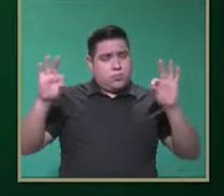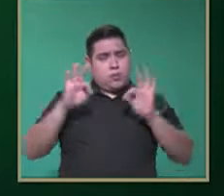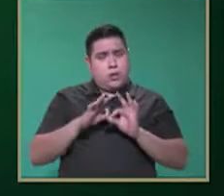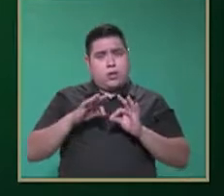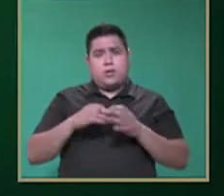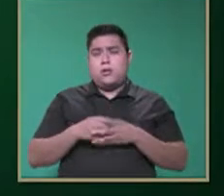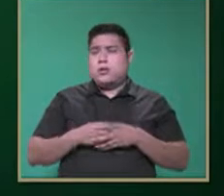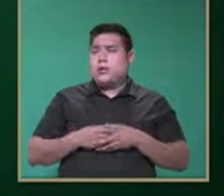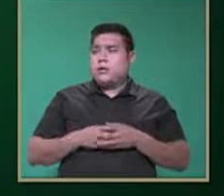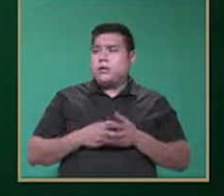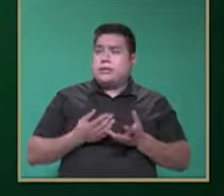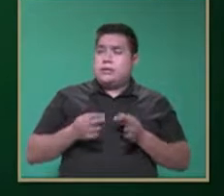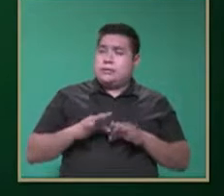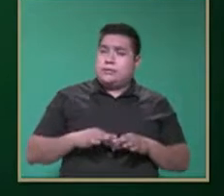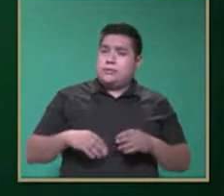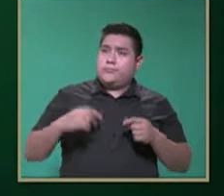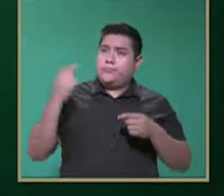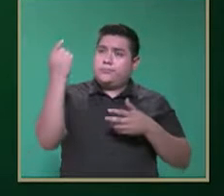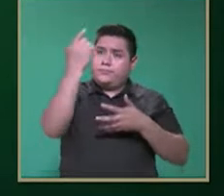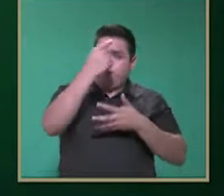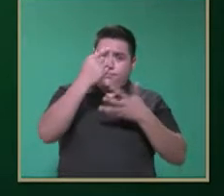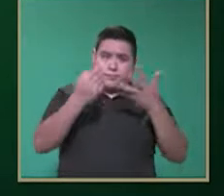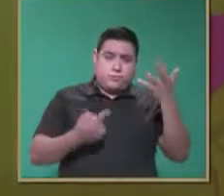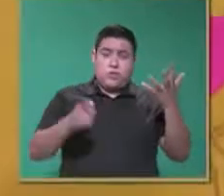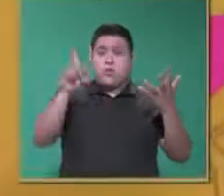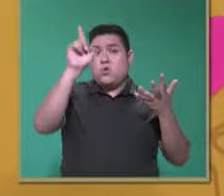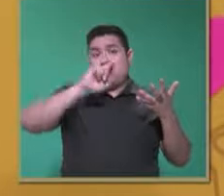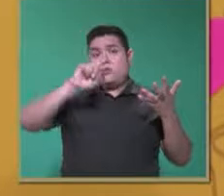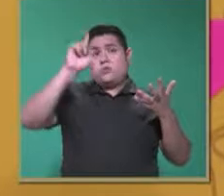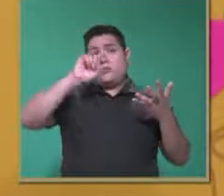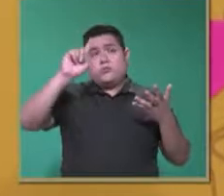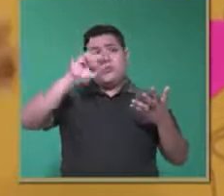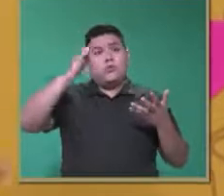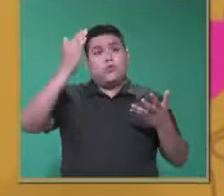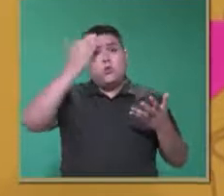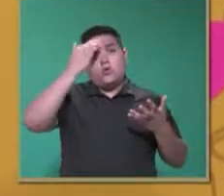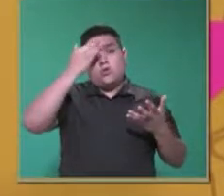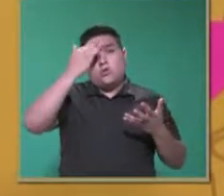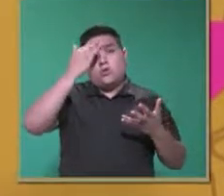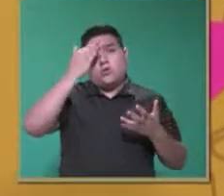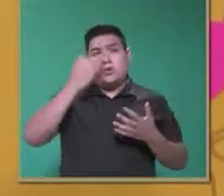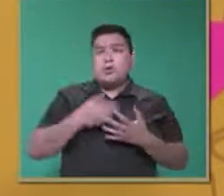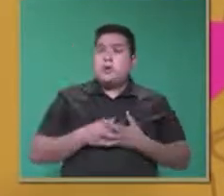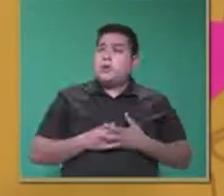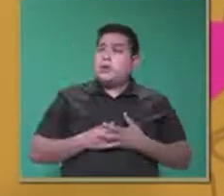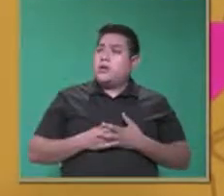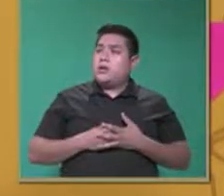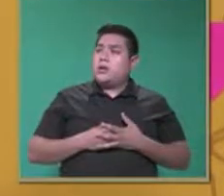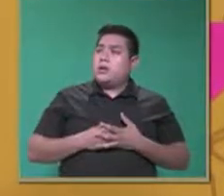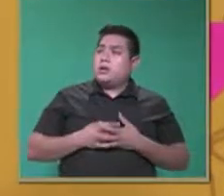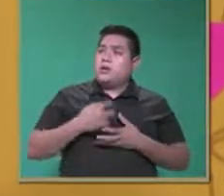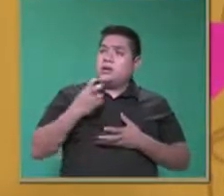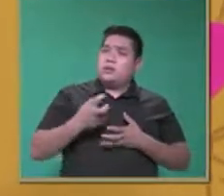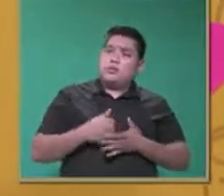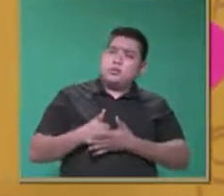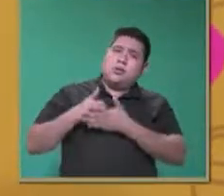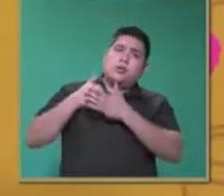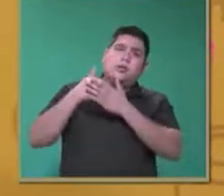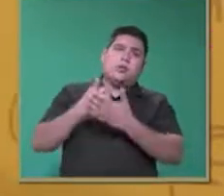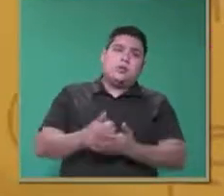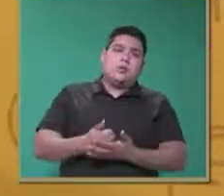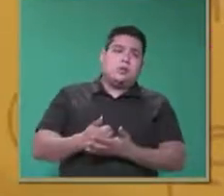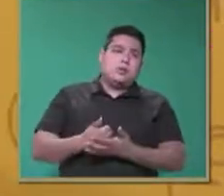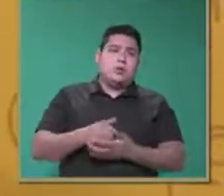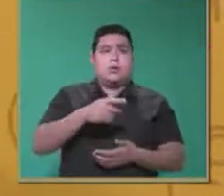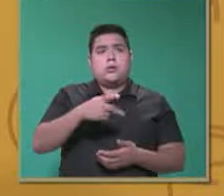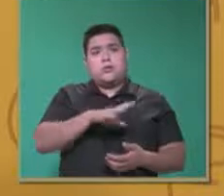debemos de procurar todos estos tips o consejos porque precisamente es lo que va a favorecer que nuestro